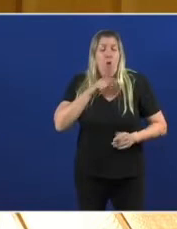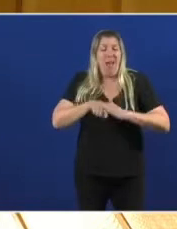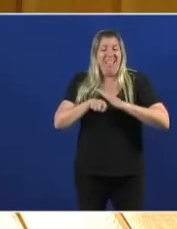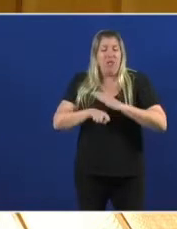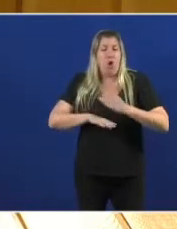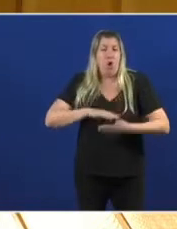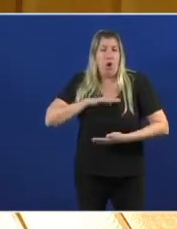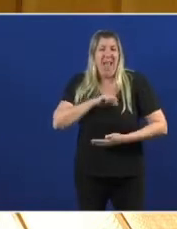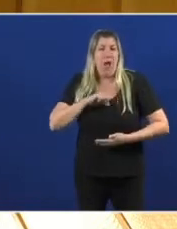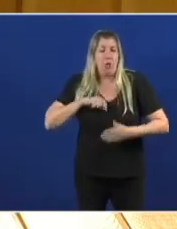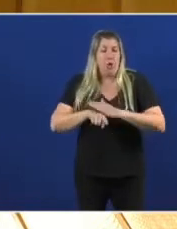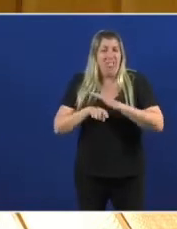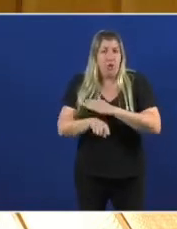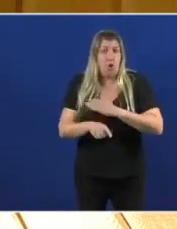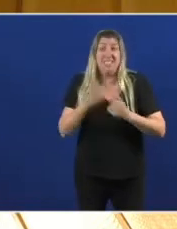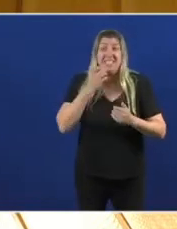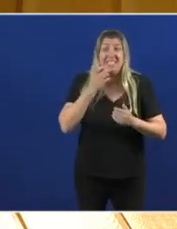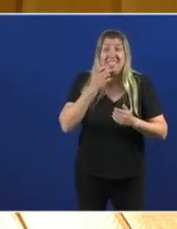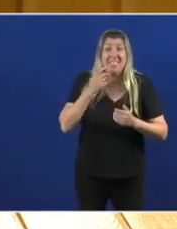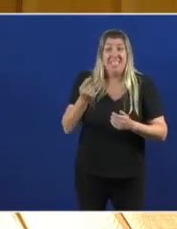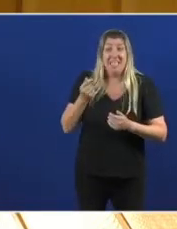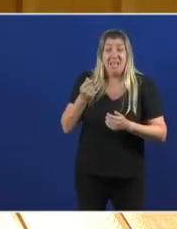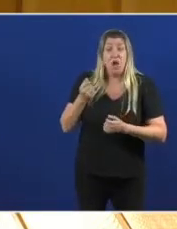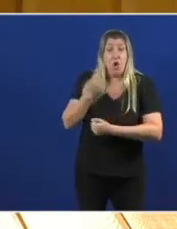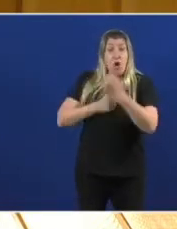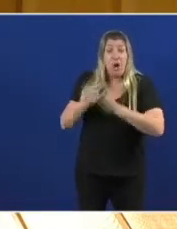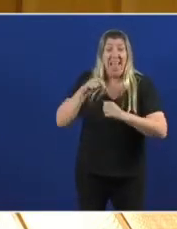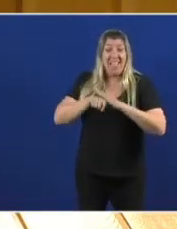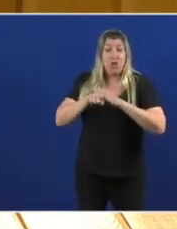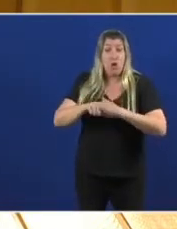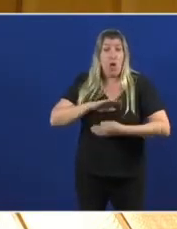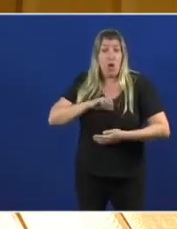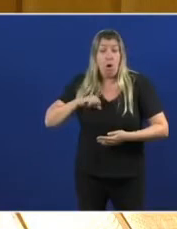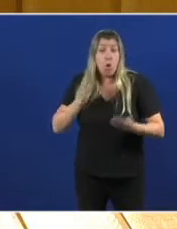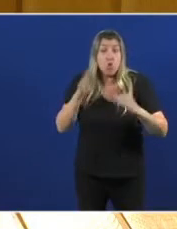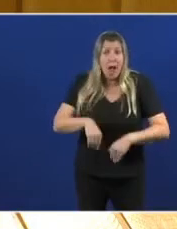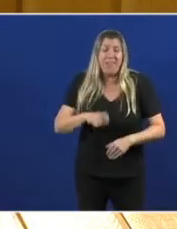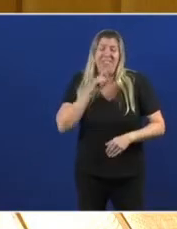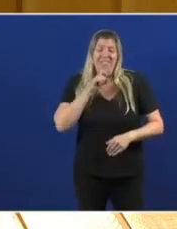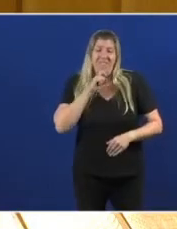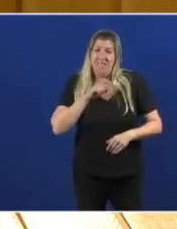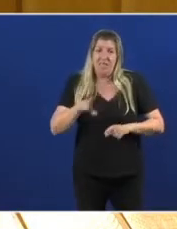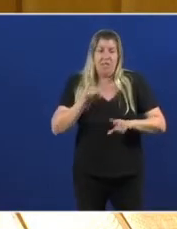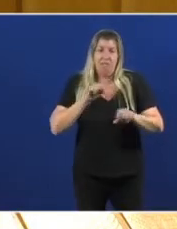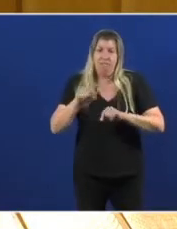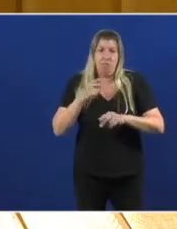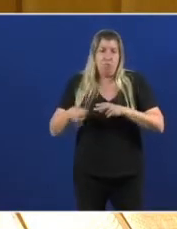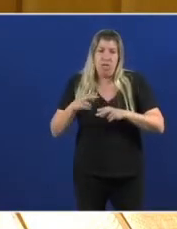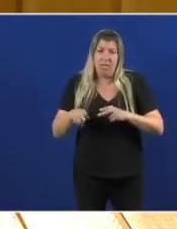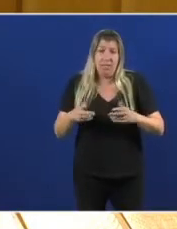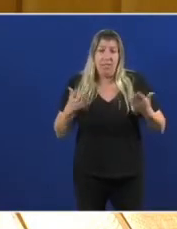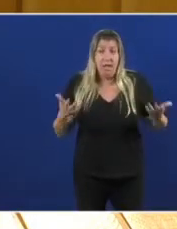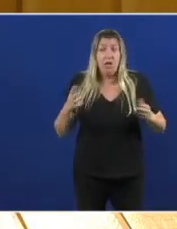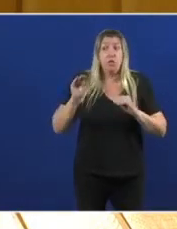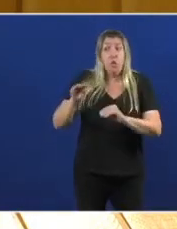financeira Non hai autonomía política Eu, señor Feijó Estou absolutamente segura Que vostede Prefire Quere